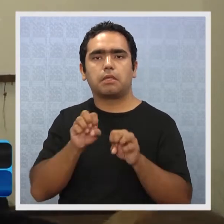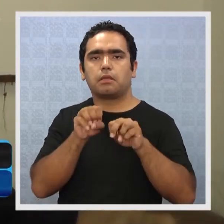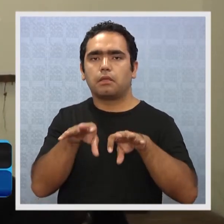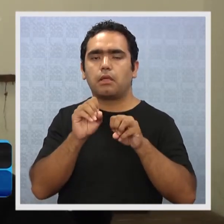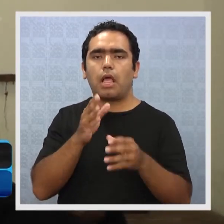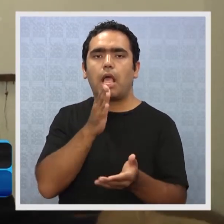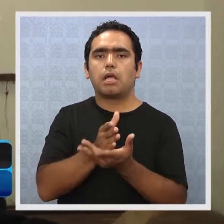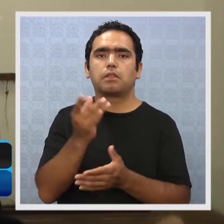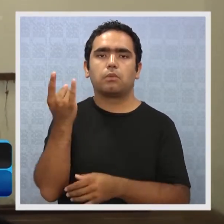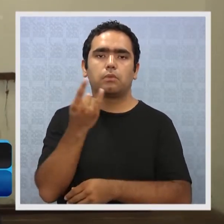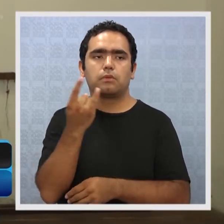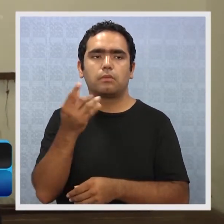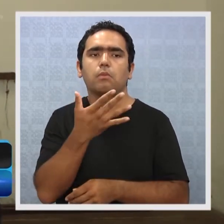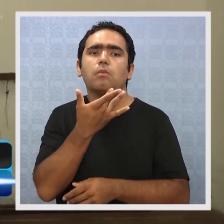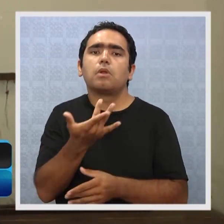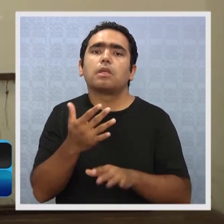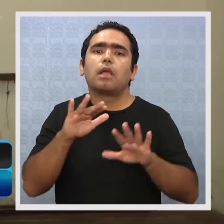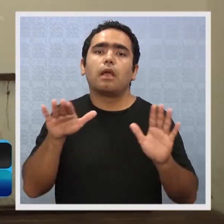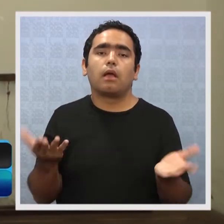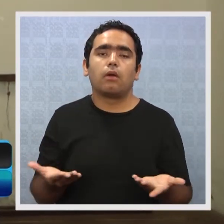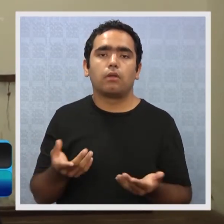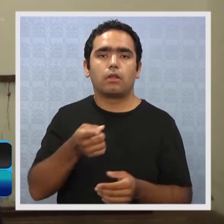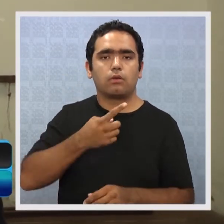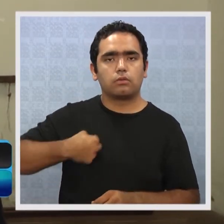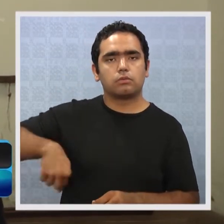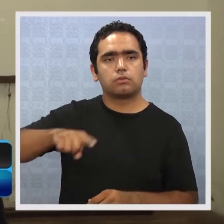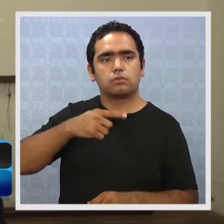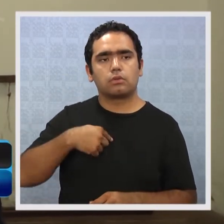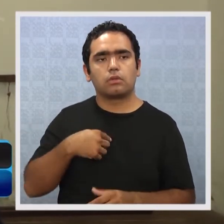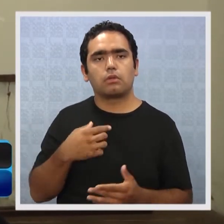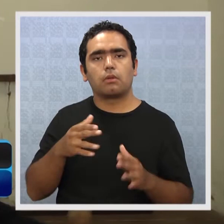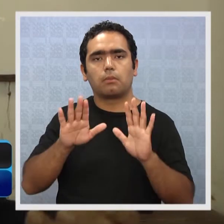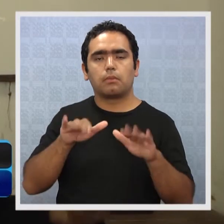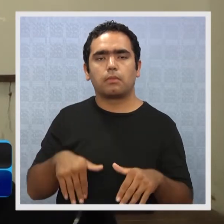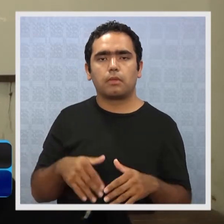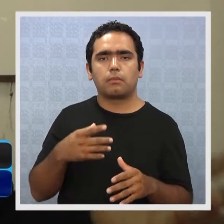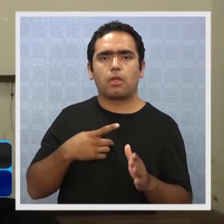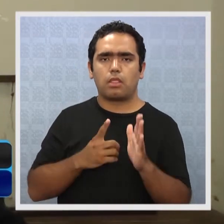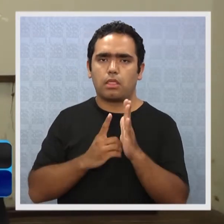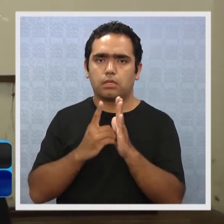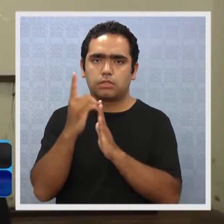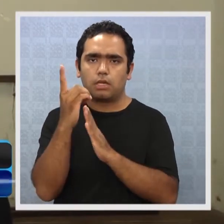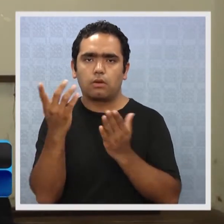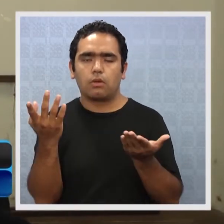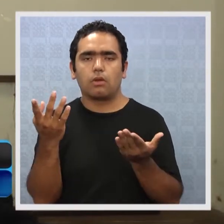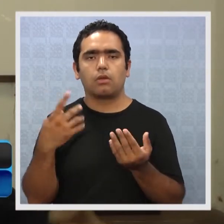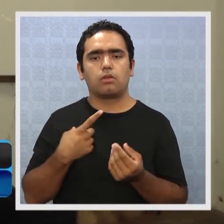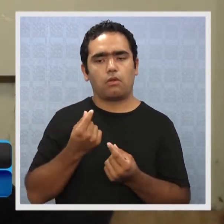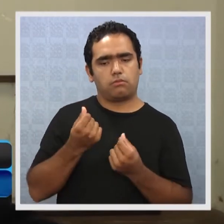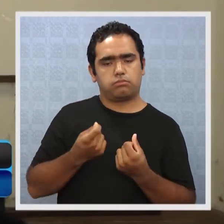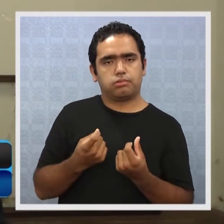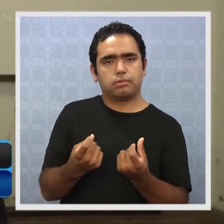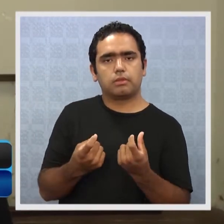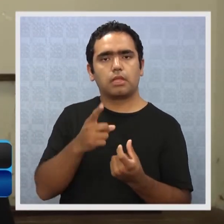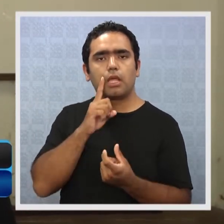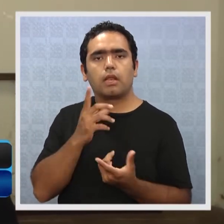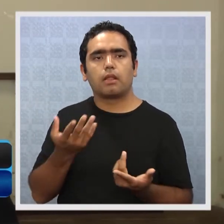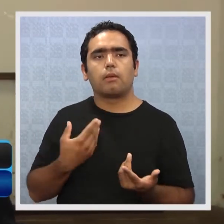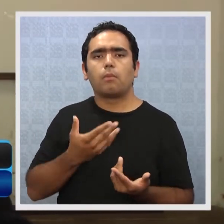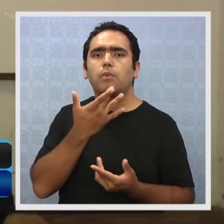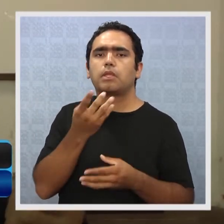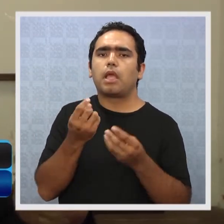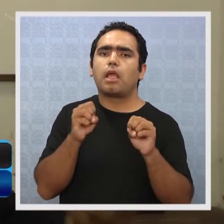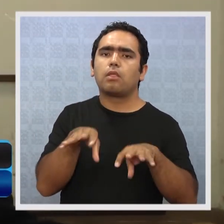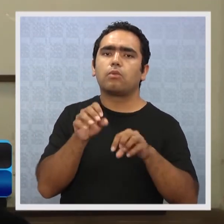gratuita, hasta la universidad. ¿Por qué ahora que se dice que es un país con gran desarrollo, con gran billete, justamente